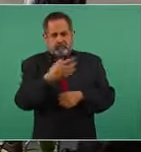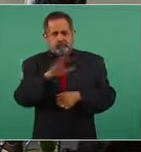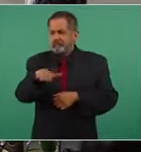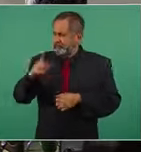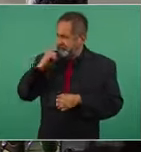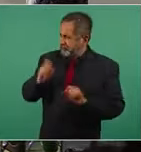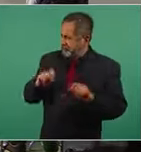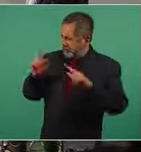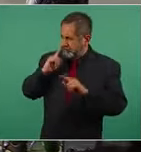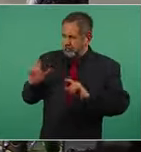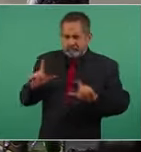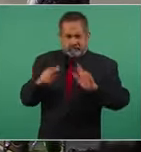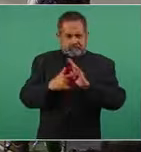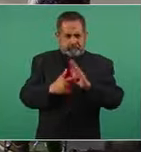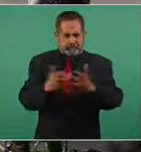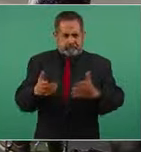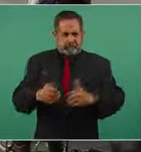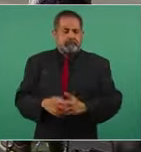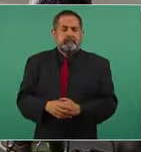tabla,